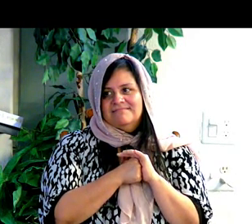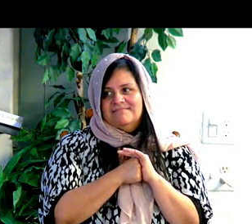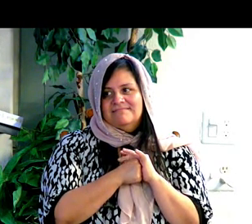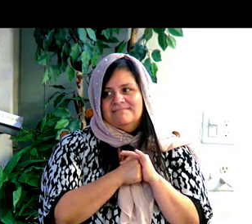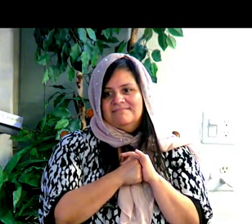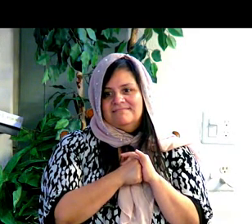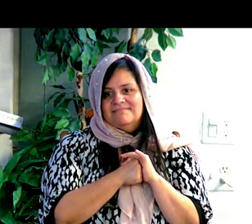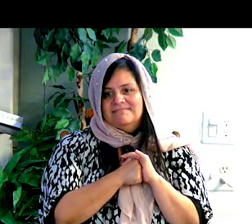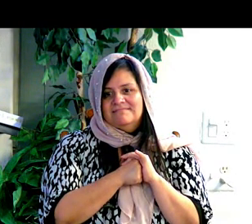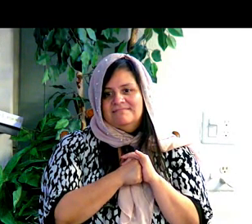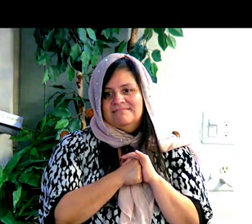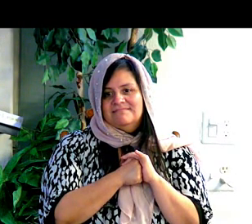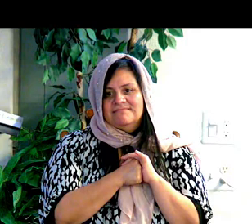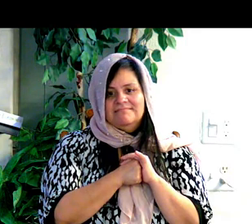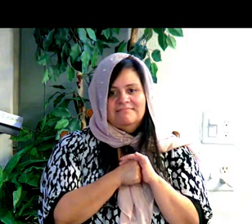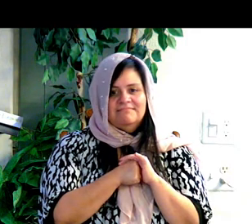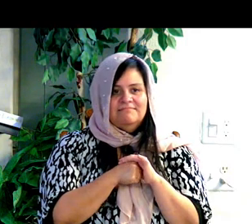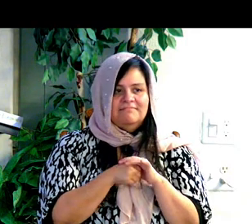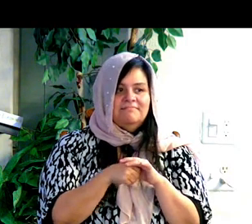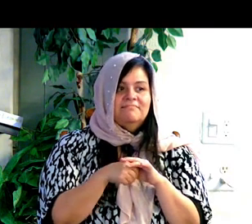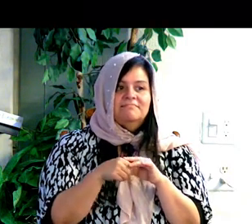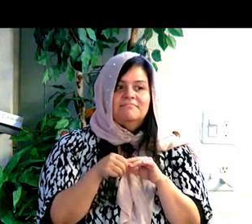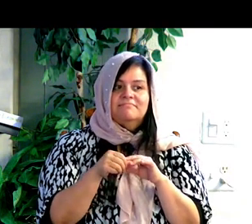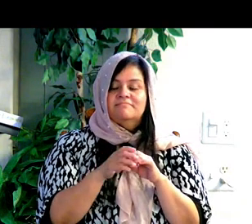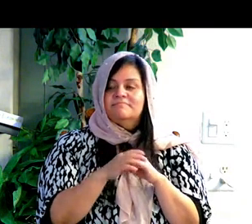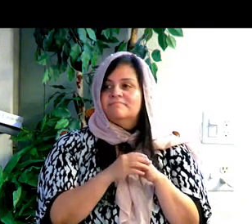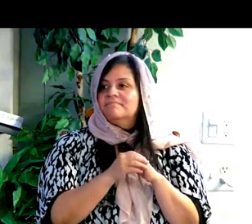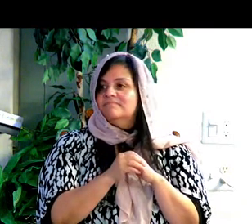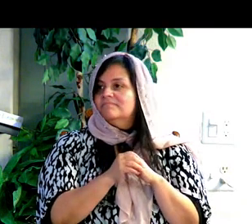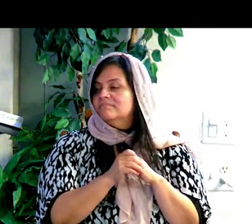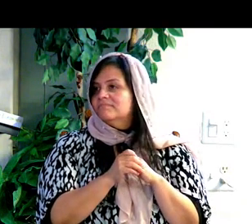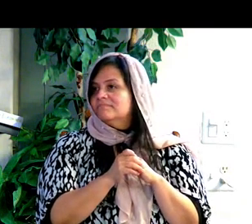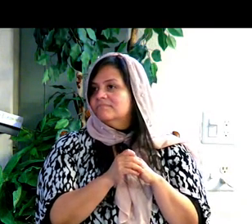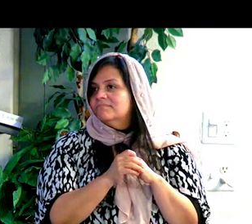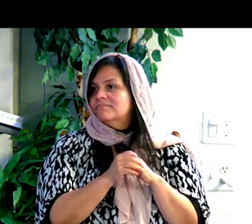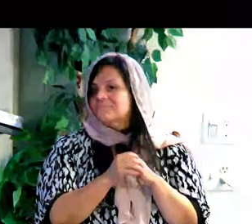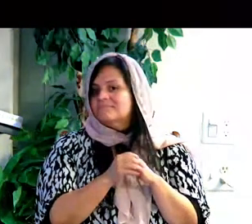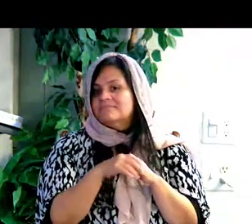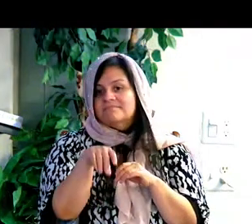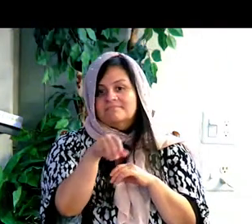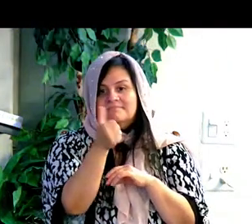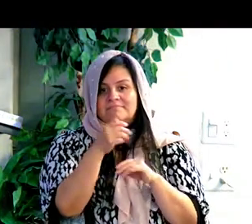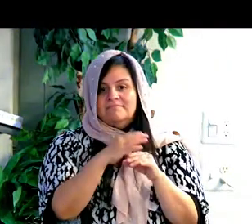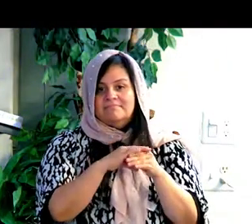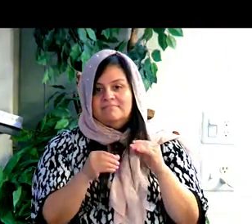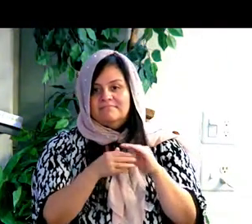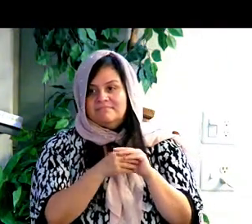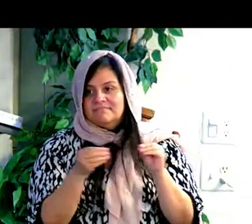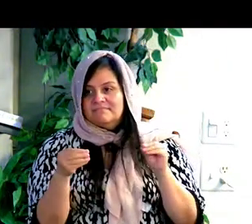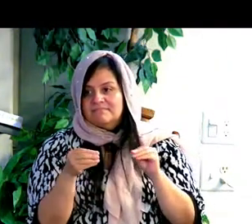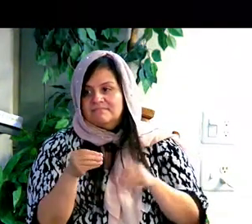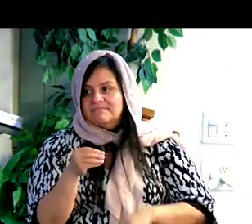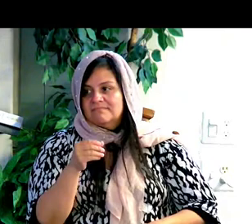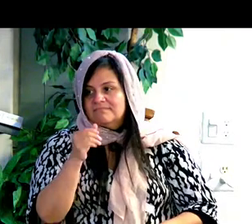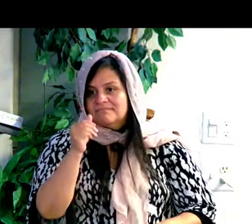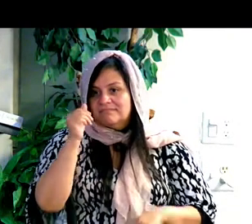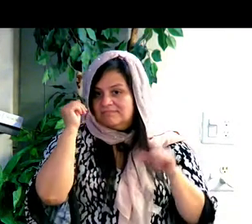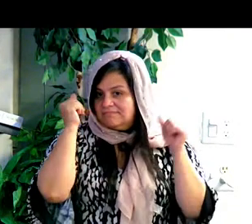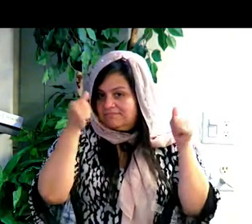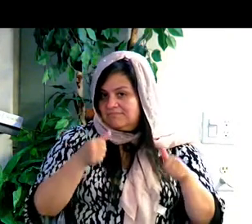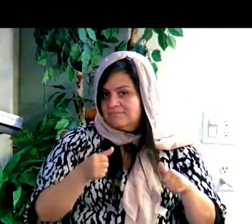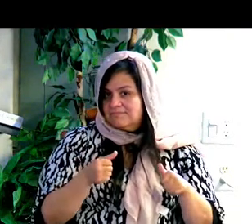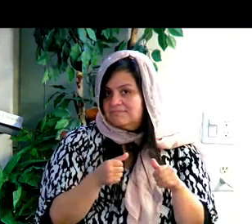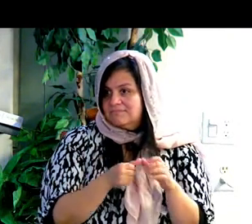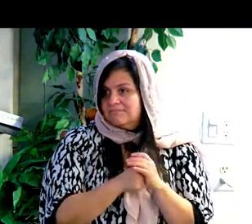esposo. know, and of course another story is that the veil is like, she